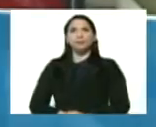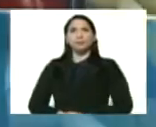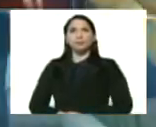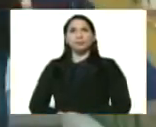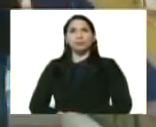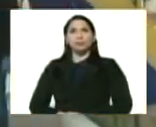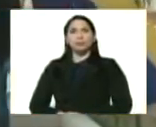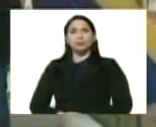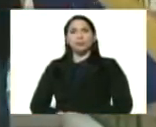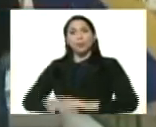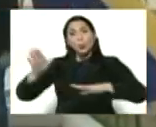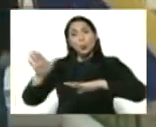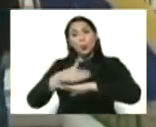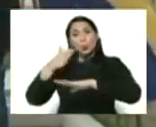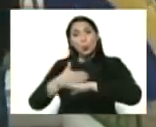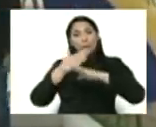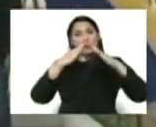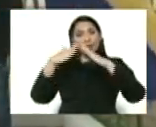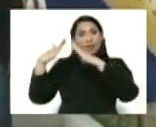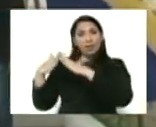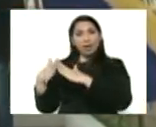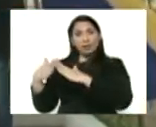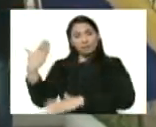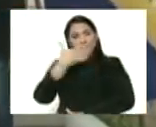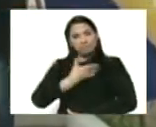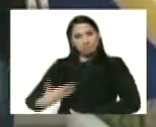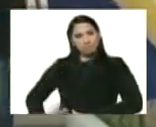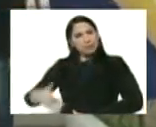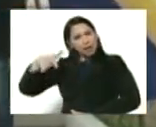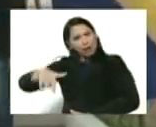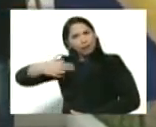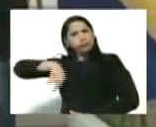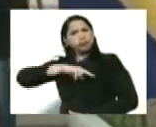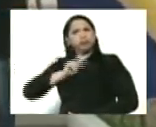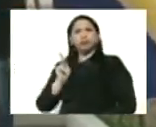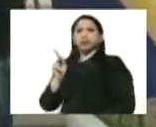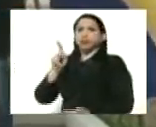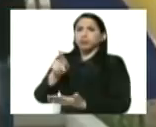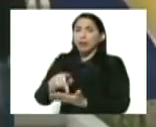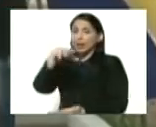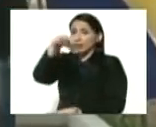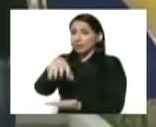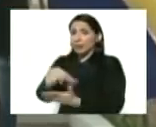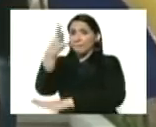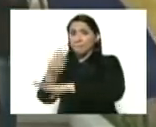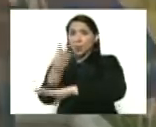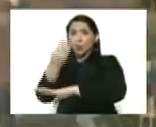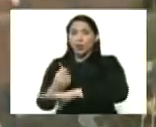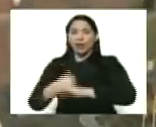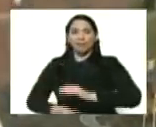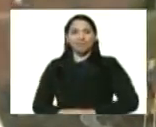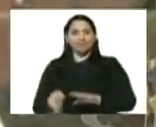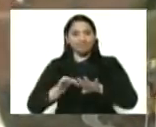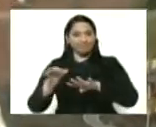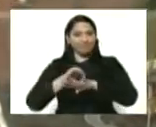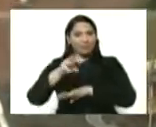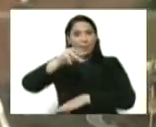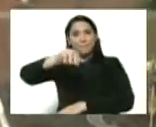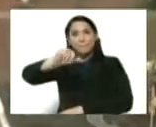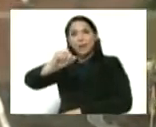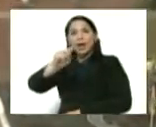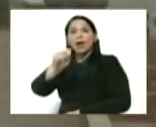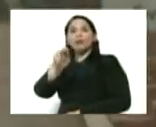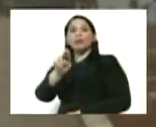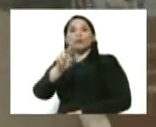¡Hueves de vivienda! Presidente, aquí estamos, en el estado Monagas, municipio Maturín,